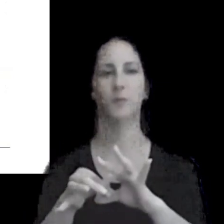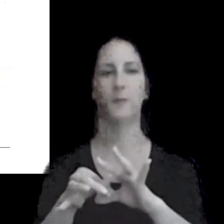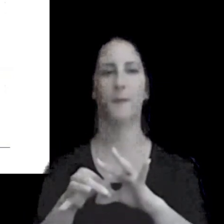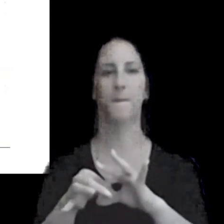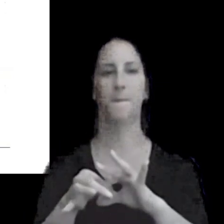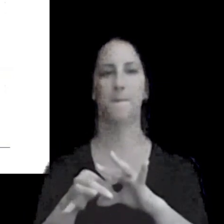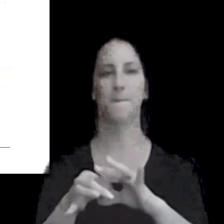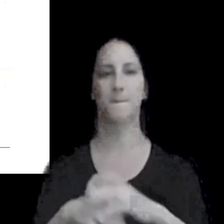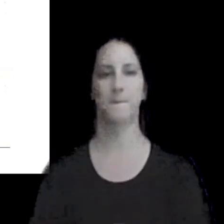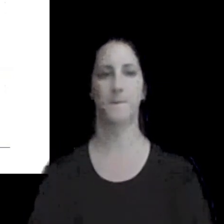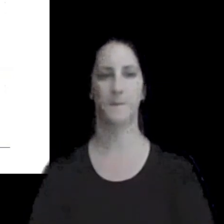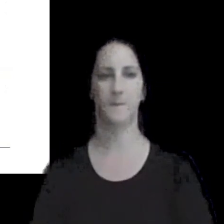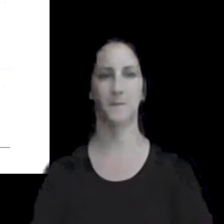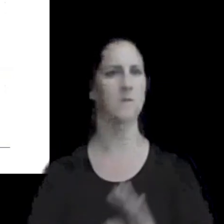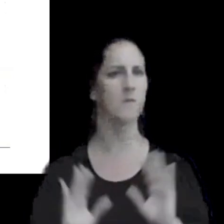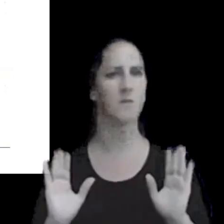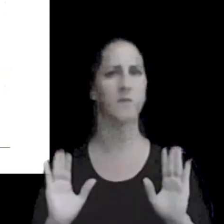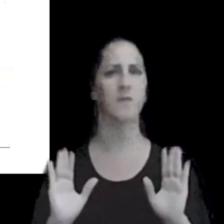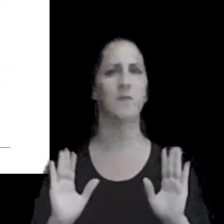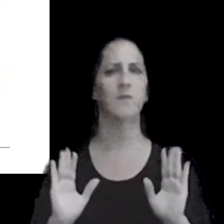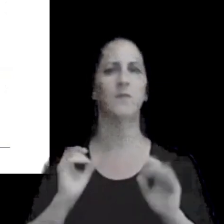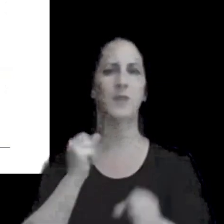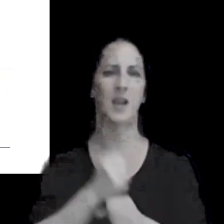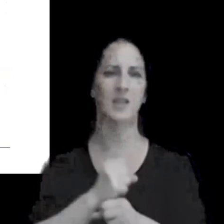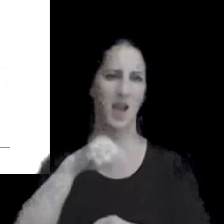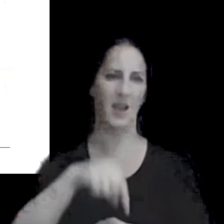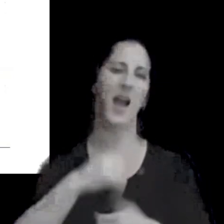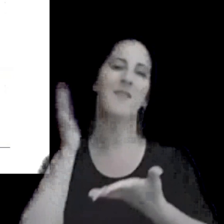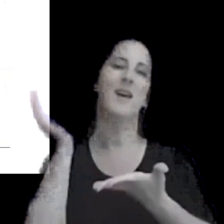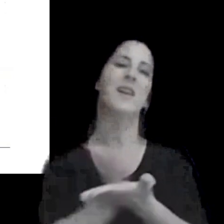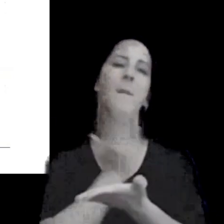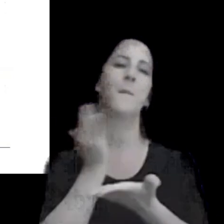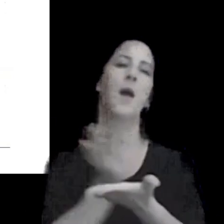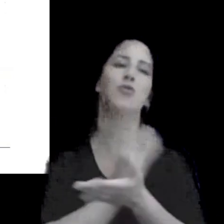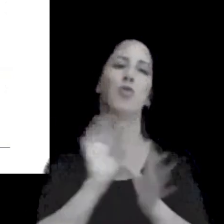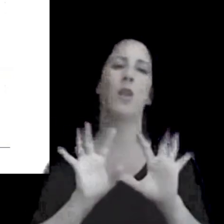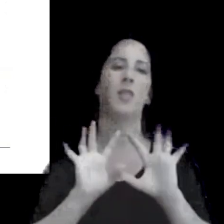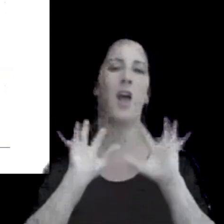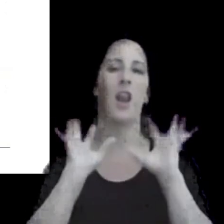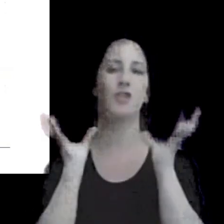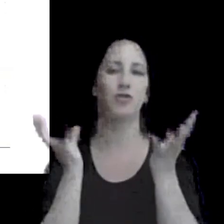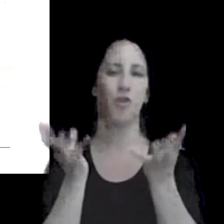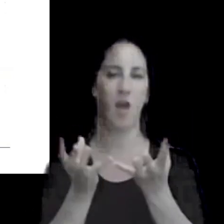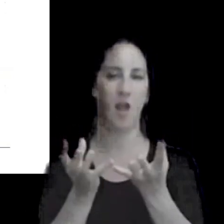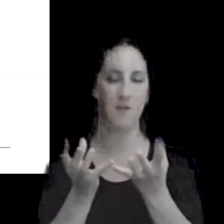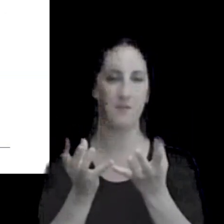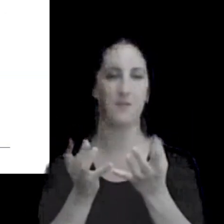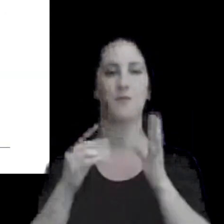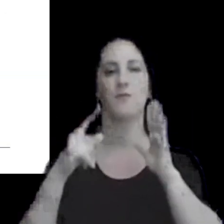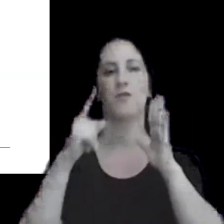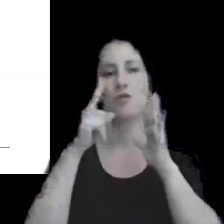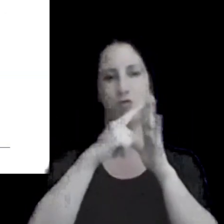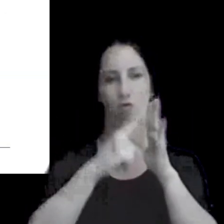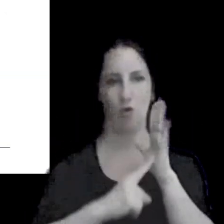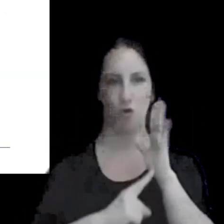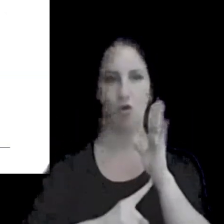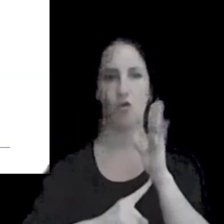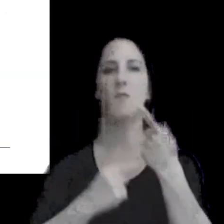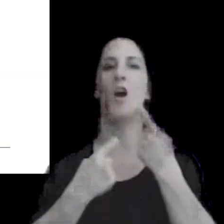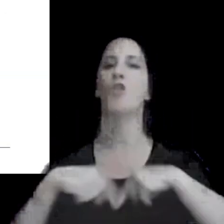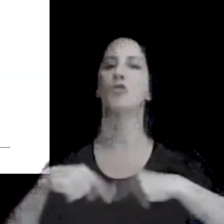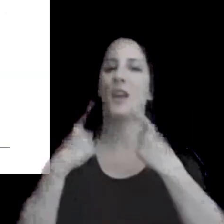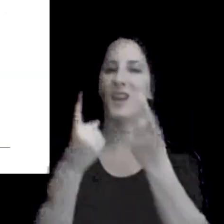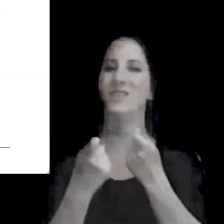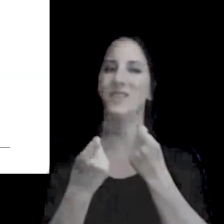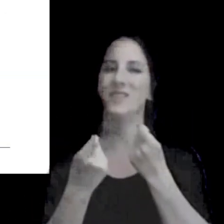aquí un repaso internacional de lo que son las normas y los requisitos de